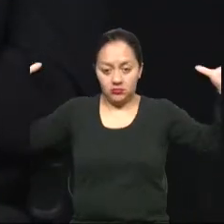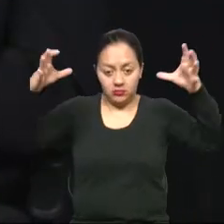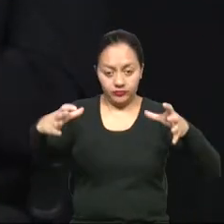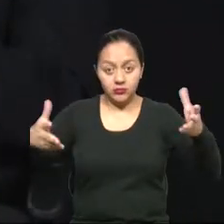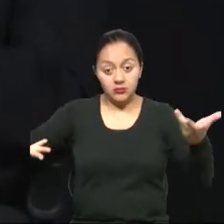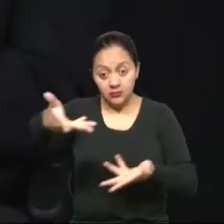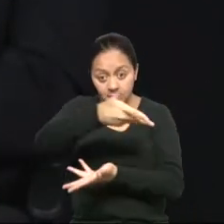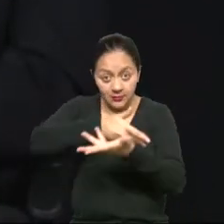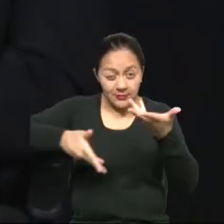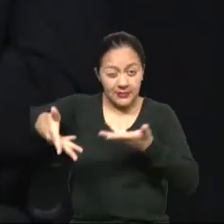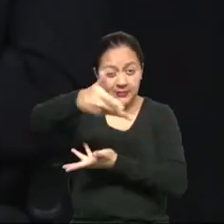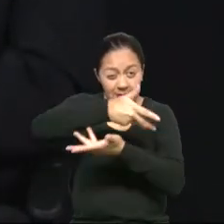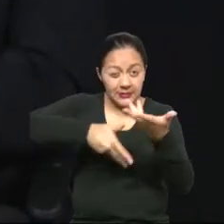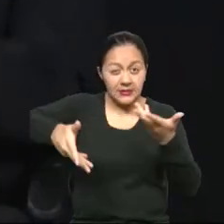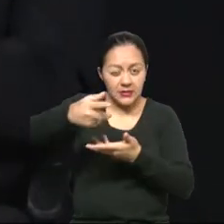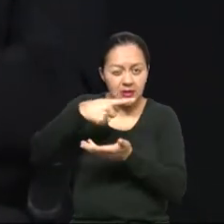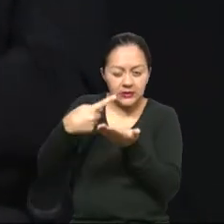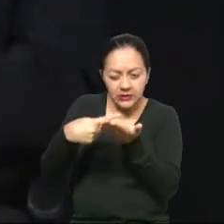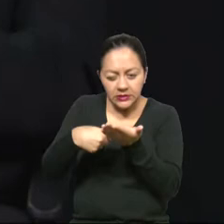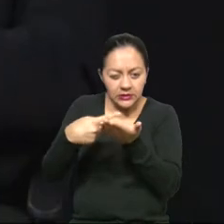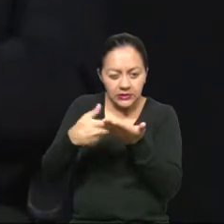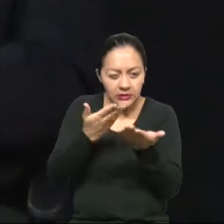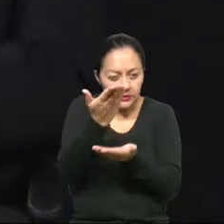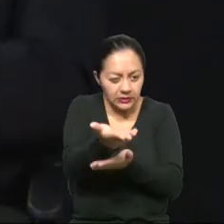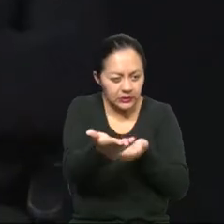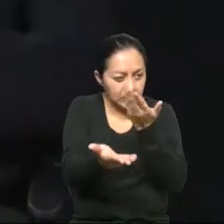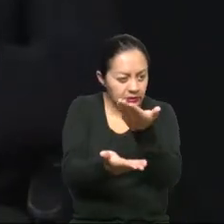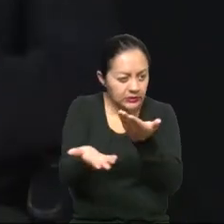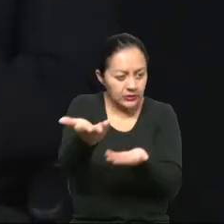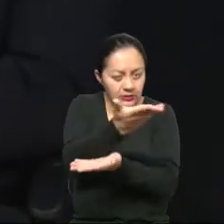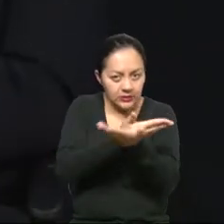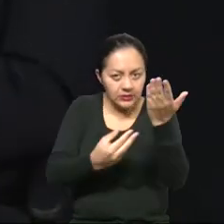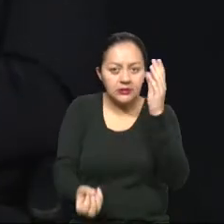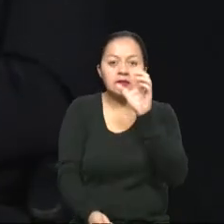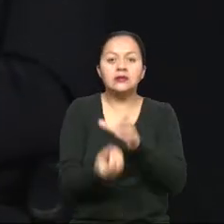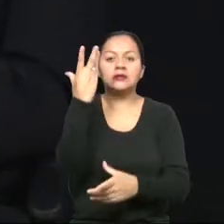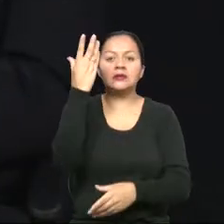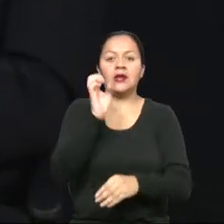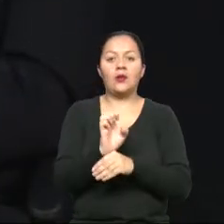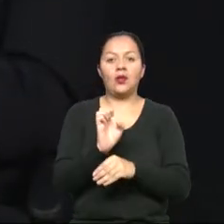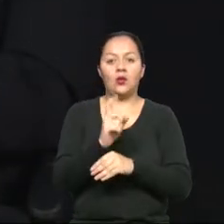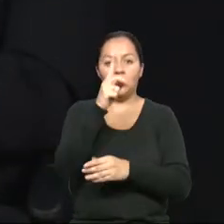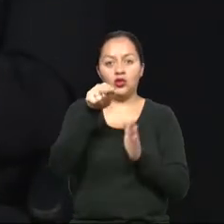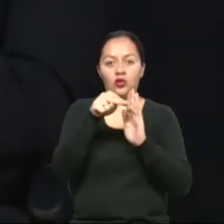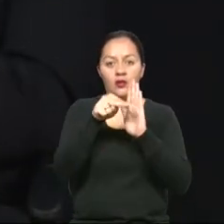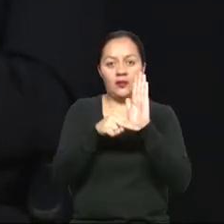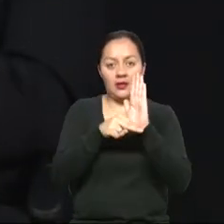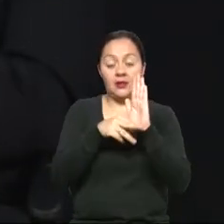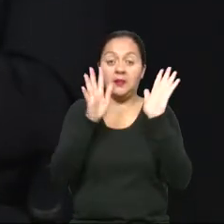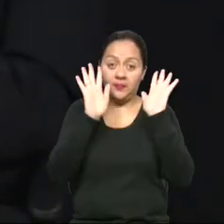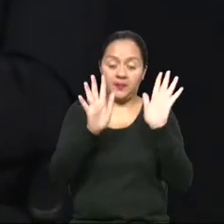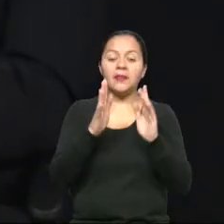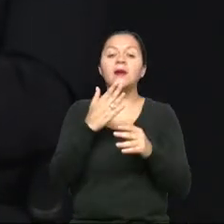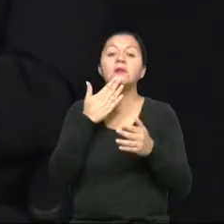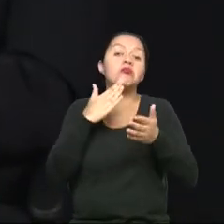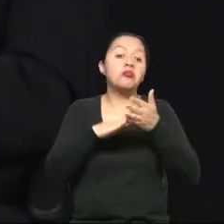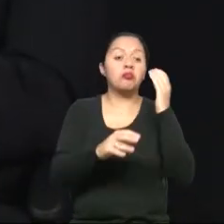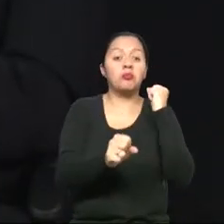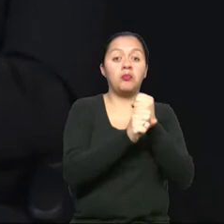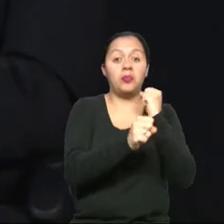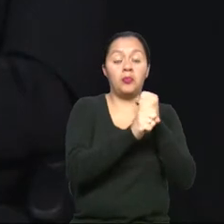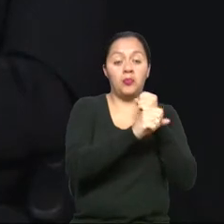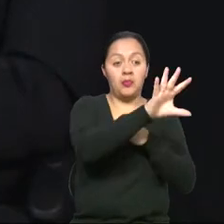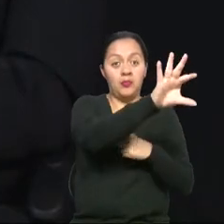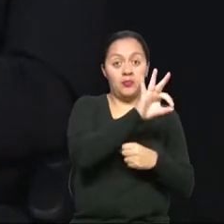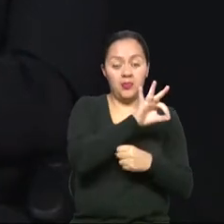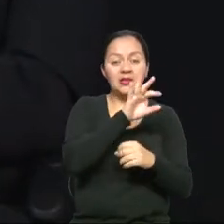consenso a una aprobación del documento, nosotros tenemos una normativa. Eso implica varios trabajos. La Secretaría del Comité Técnico la maneja